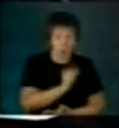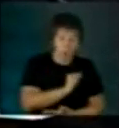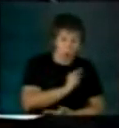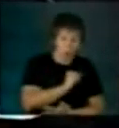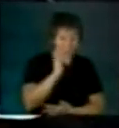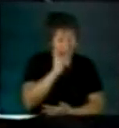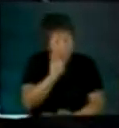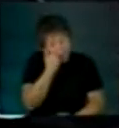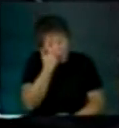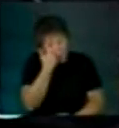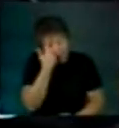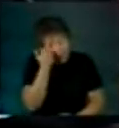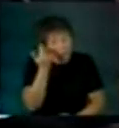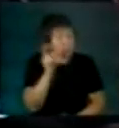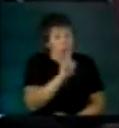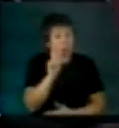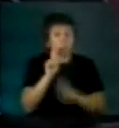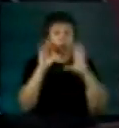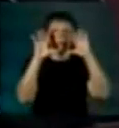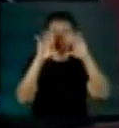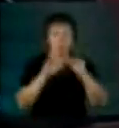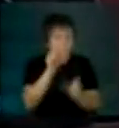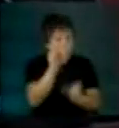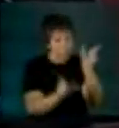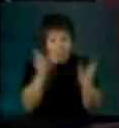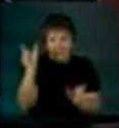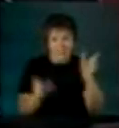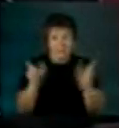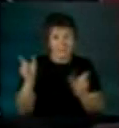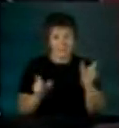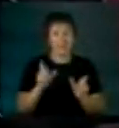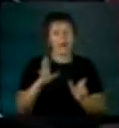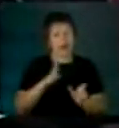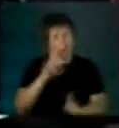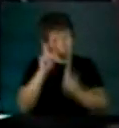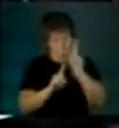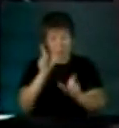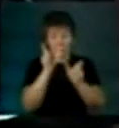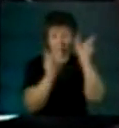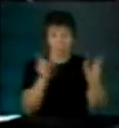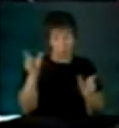vergüenza que no toda nuestra gente era inmune a la corrupción.